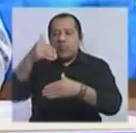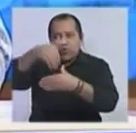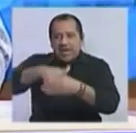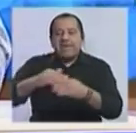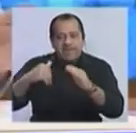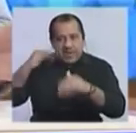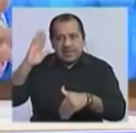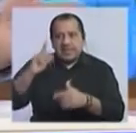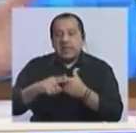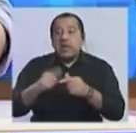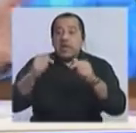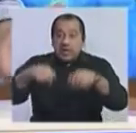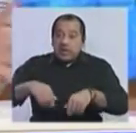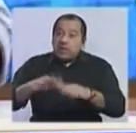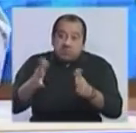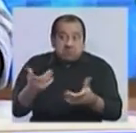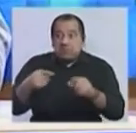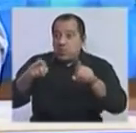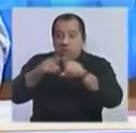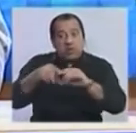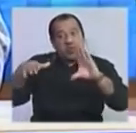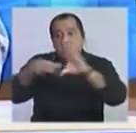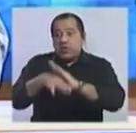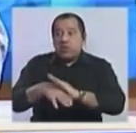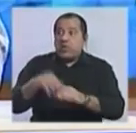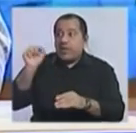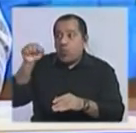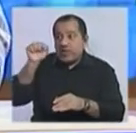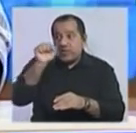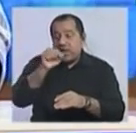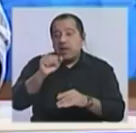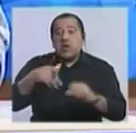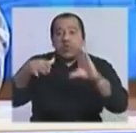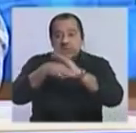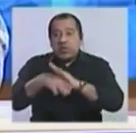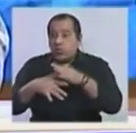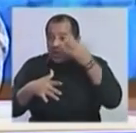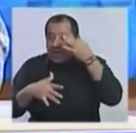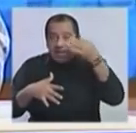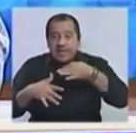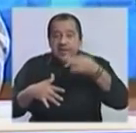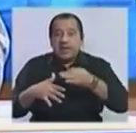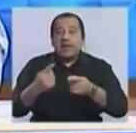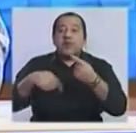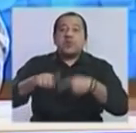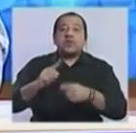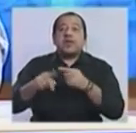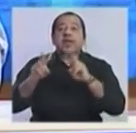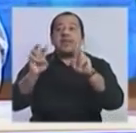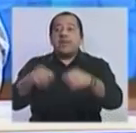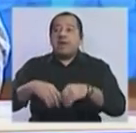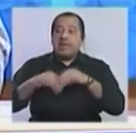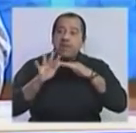encuestas decían. Y esta vez votó en el entorno de lo que decían las encuestas. Y lo otro creo que fue las movilizaciones